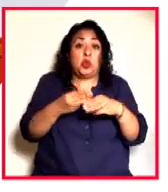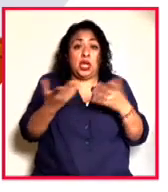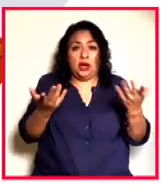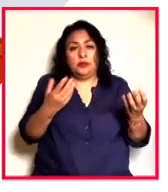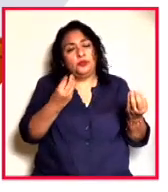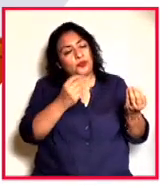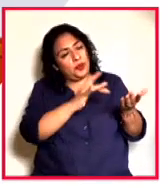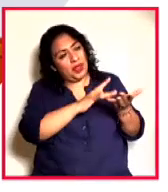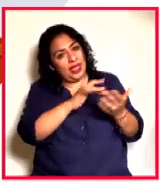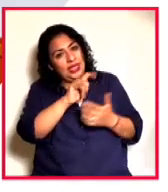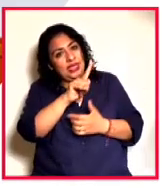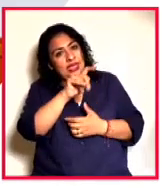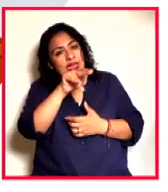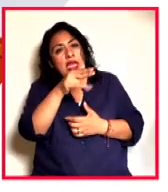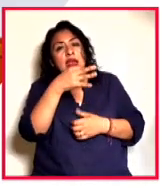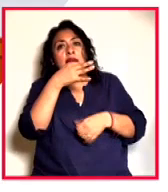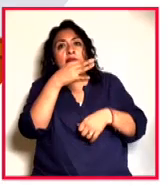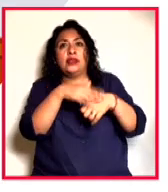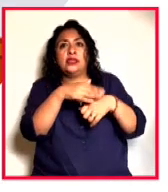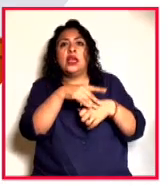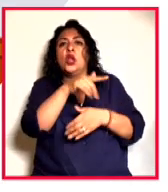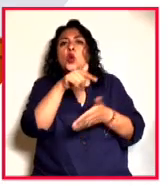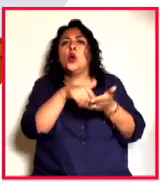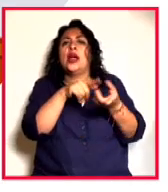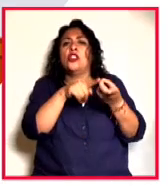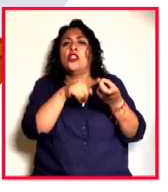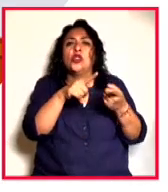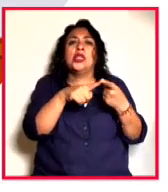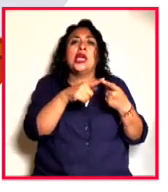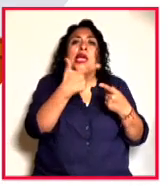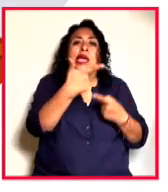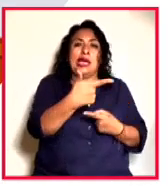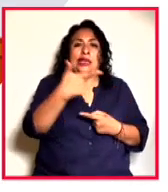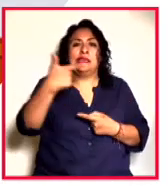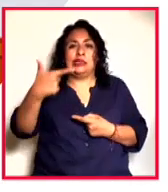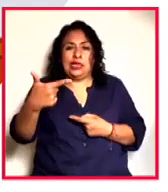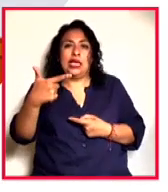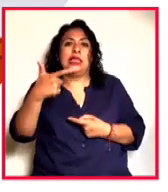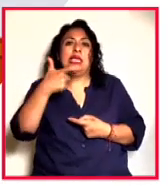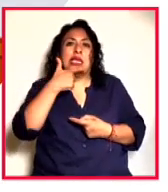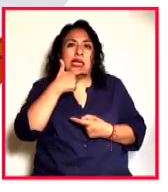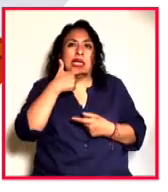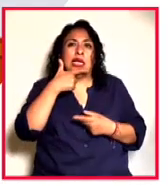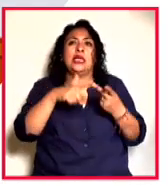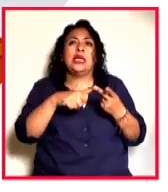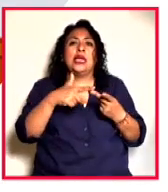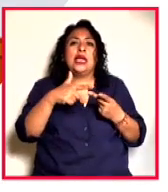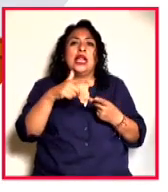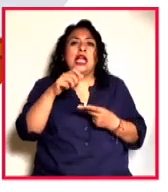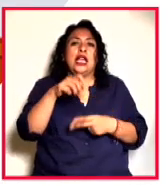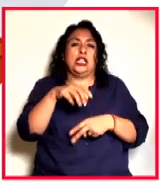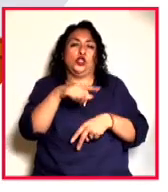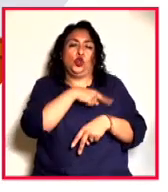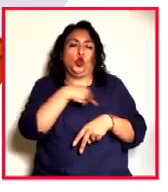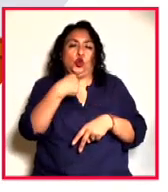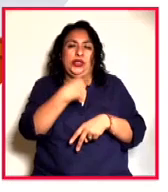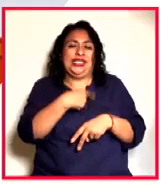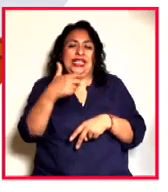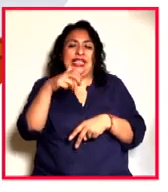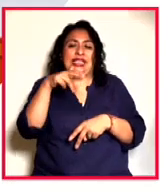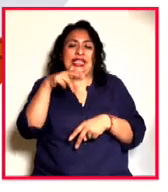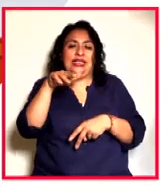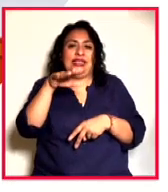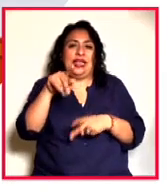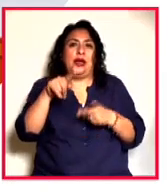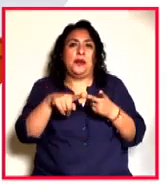gracias Eliana nada más subrayar dónde fueron las sedes Inglaterra el G7 y neutral Ginebra Suiza por supuesto entre